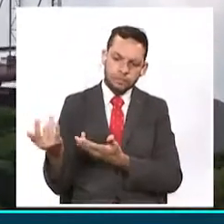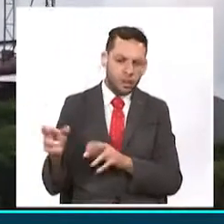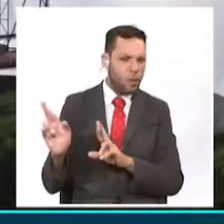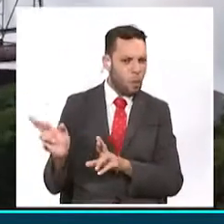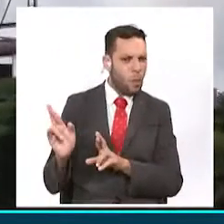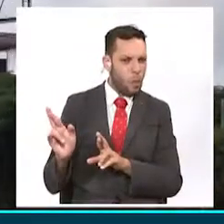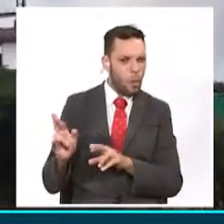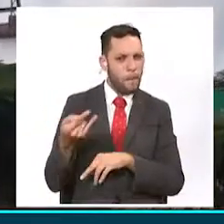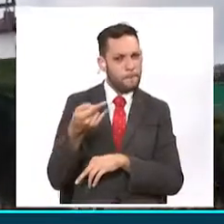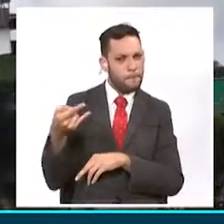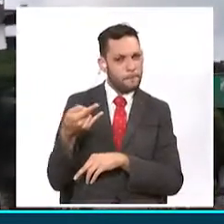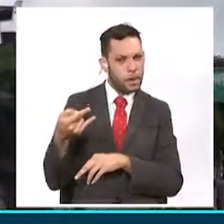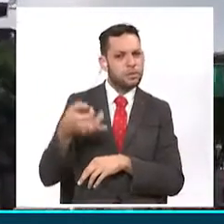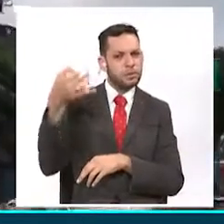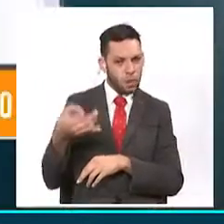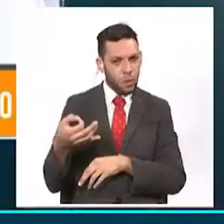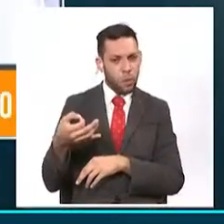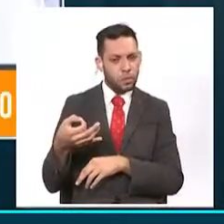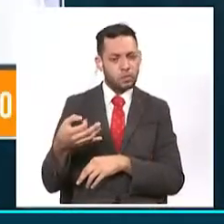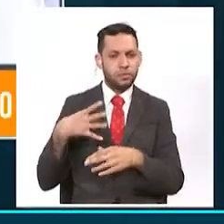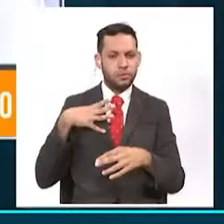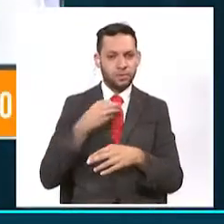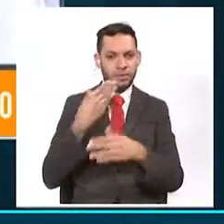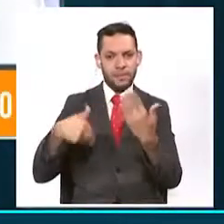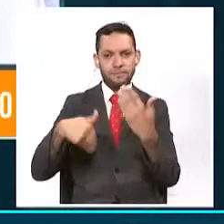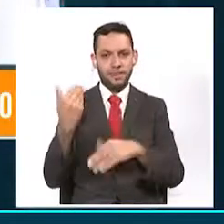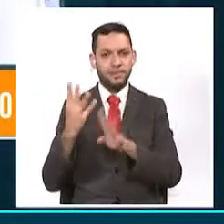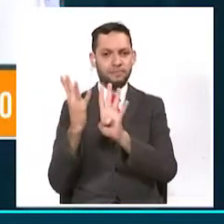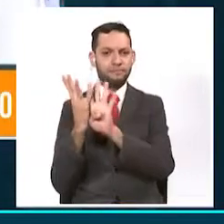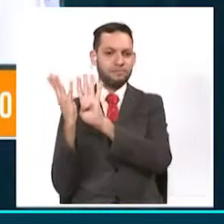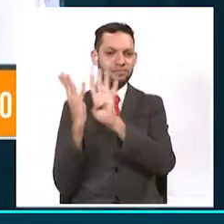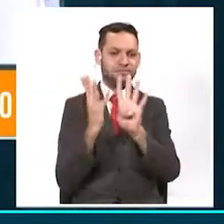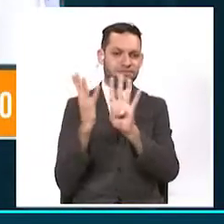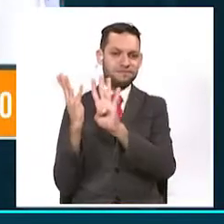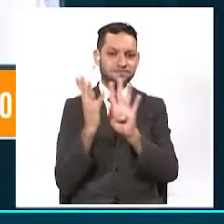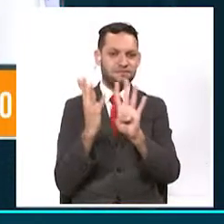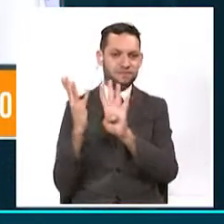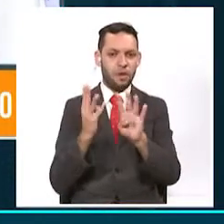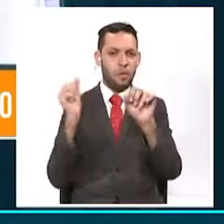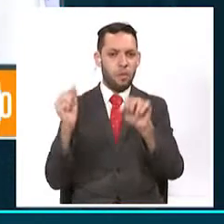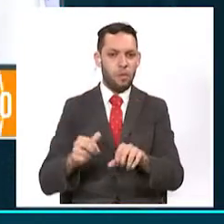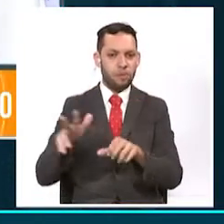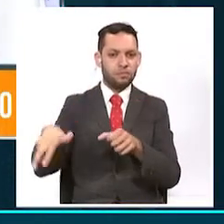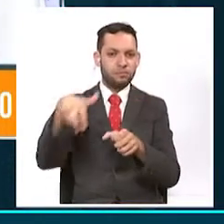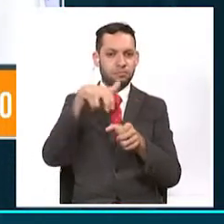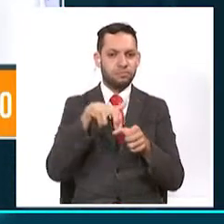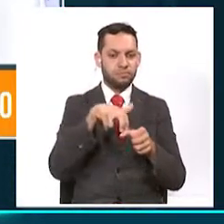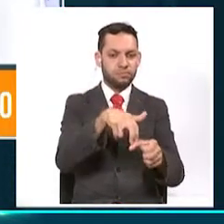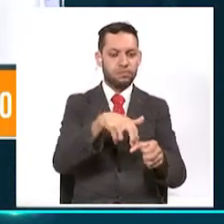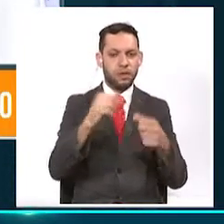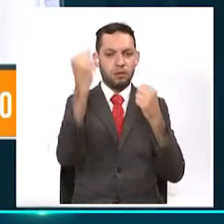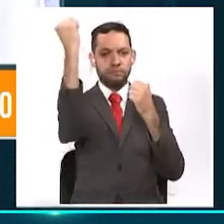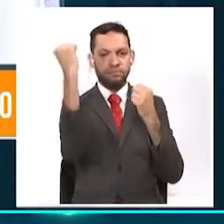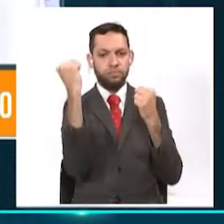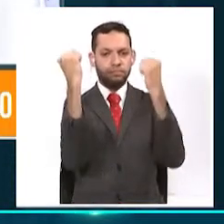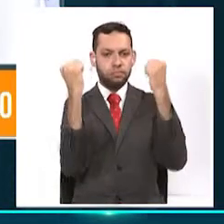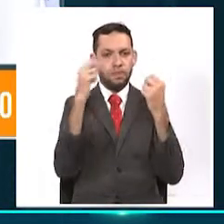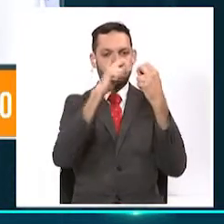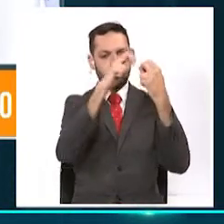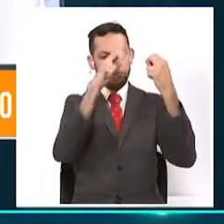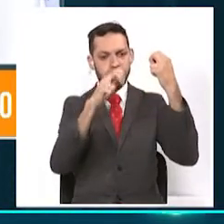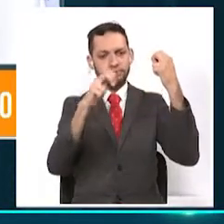marzo ya tengamos el sistema totalmente completo. Tanto la obra civil como lista las